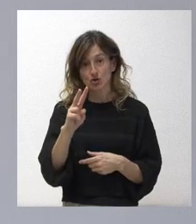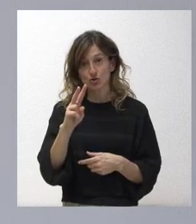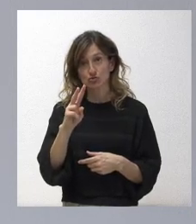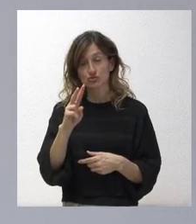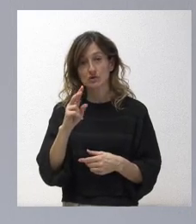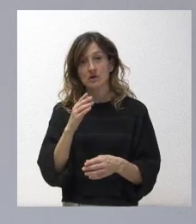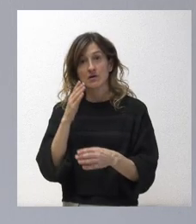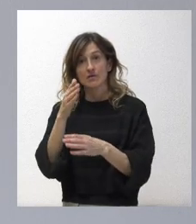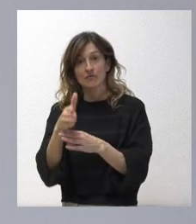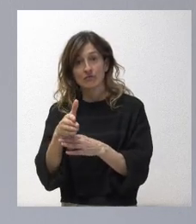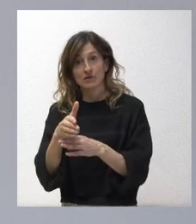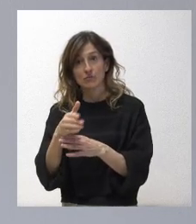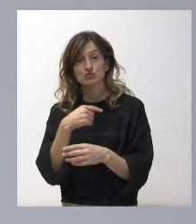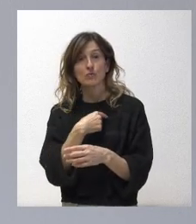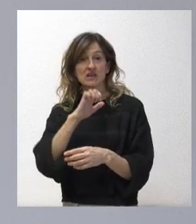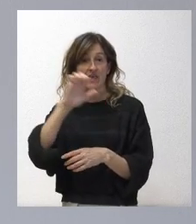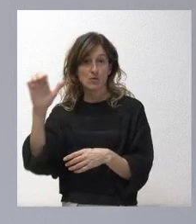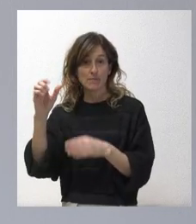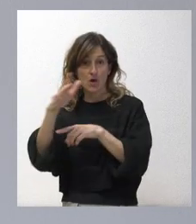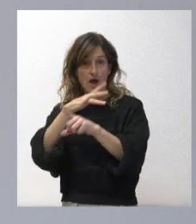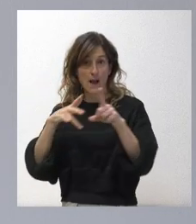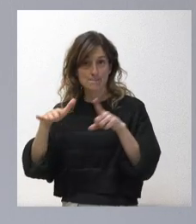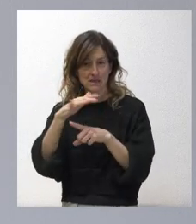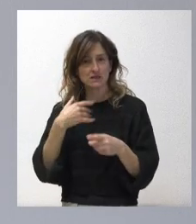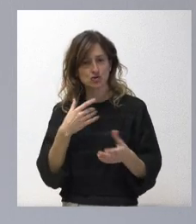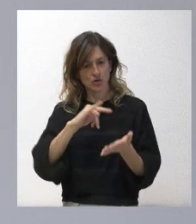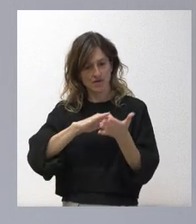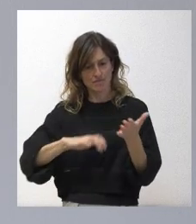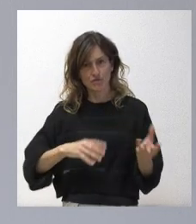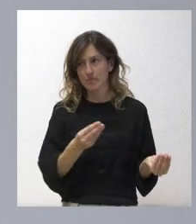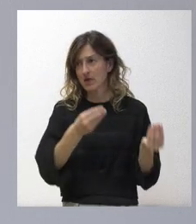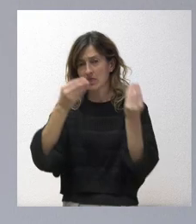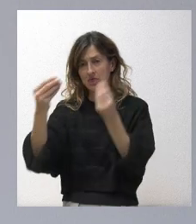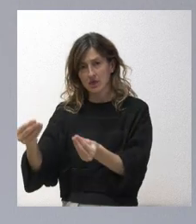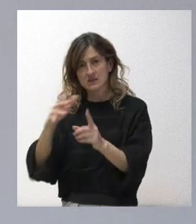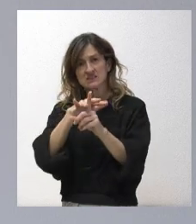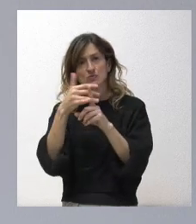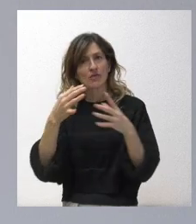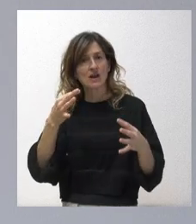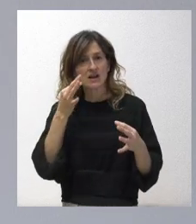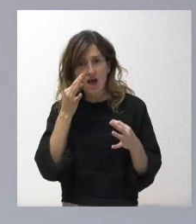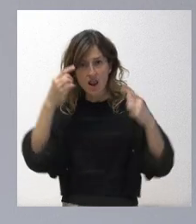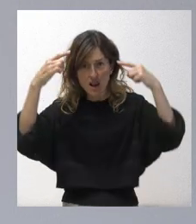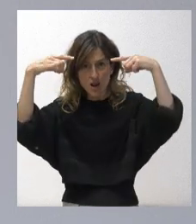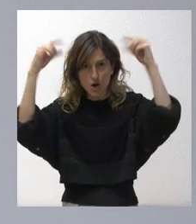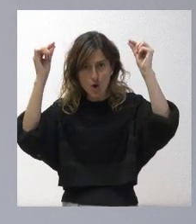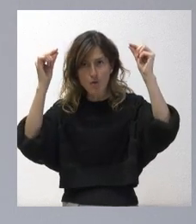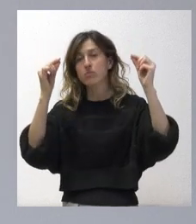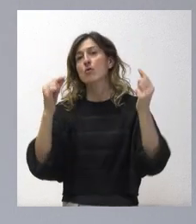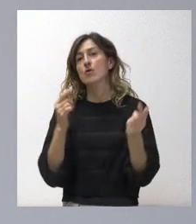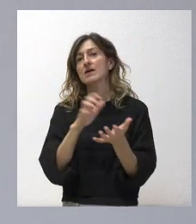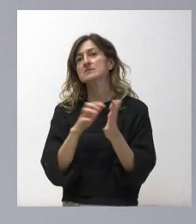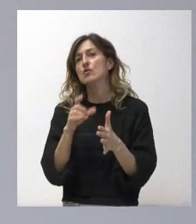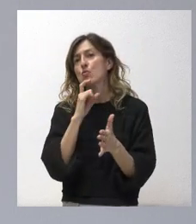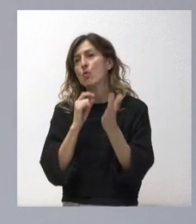comisario Sinquevicius, el comisario europeo de Mediamente, y les llevamos el informe de cuál era la situación real del lobo en Castilla y